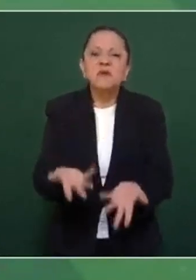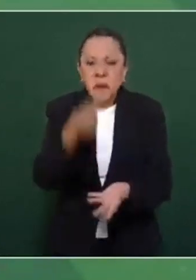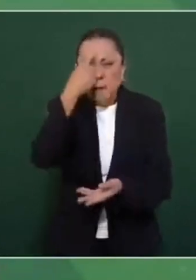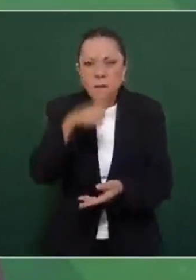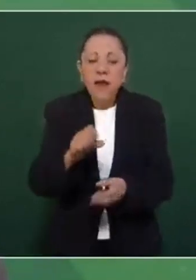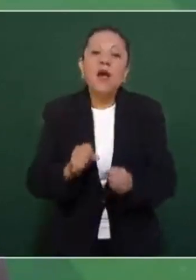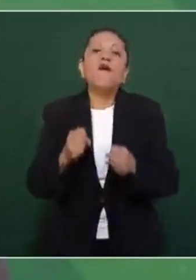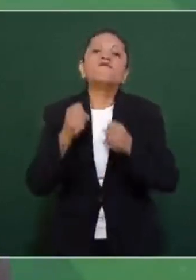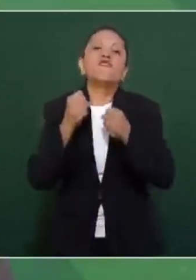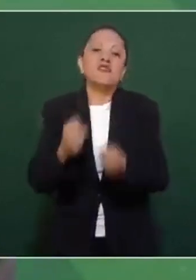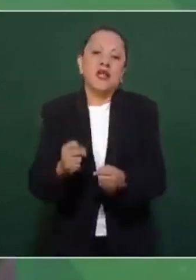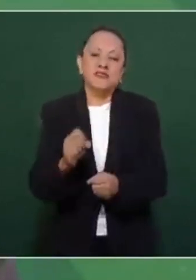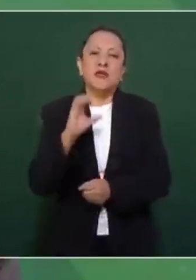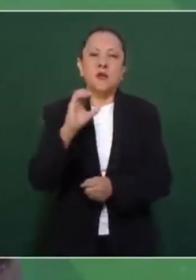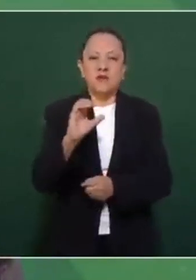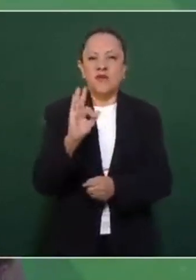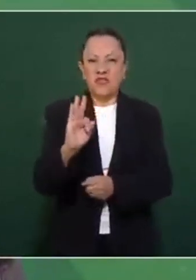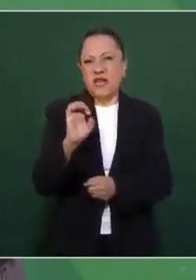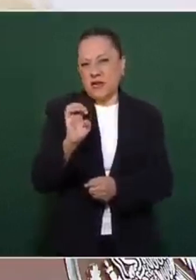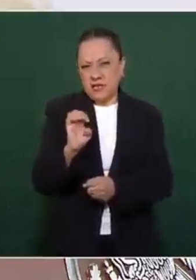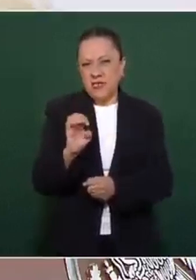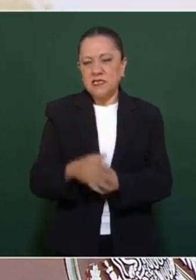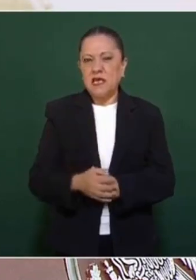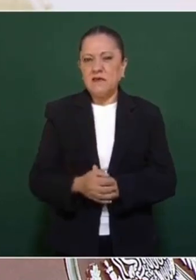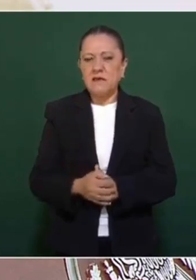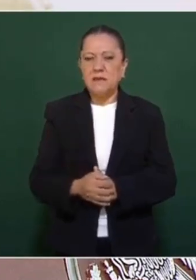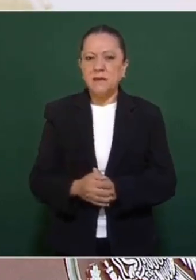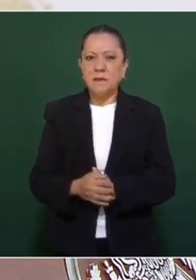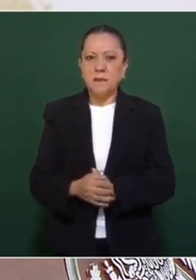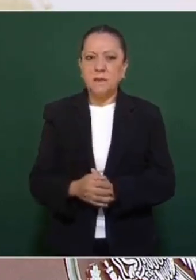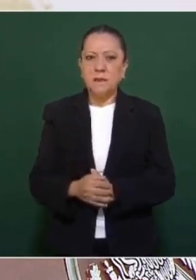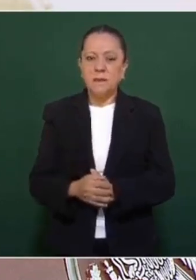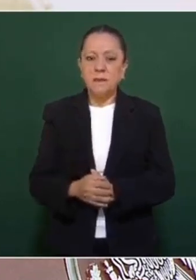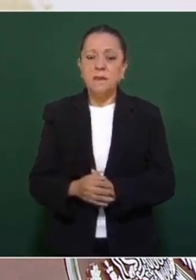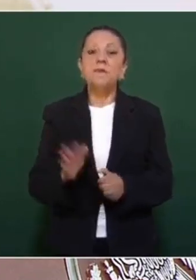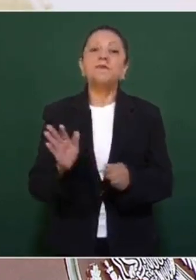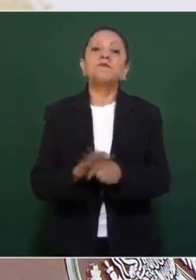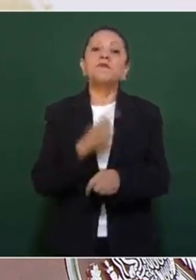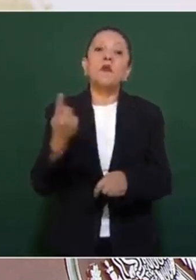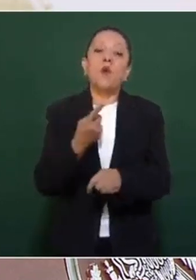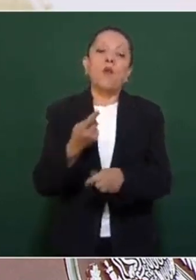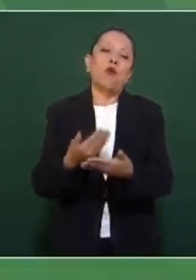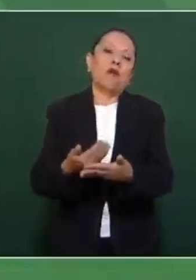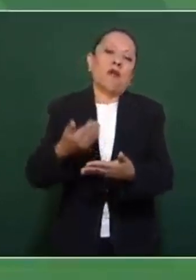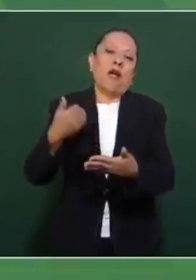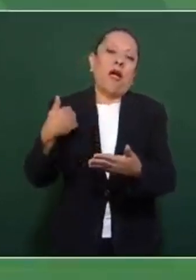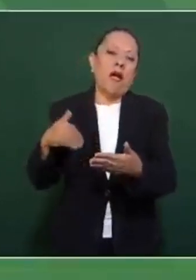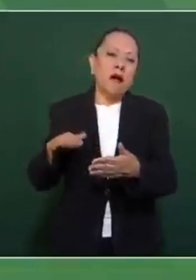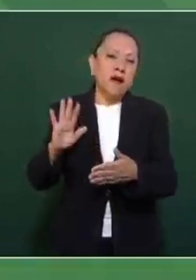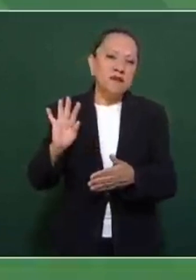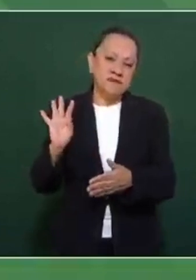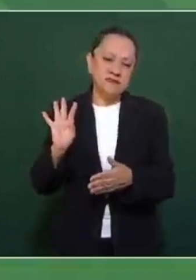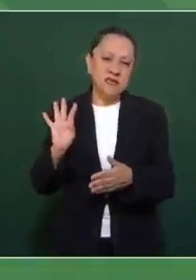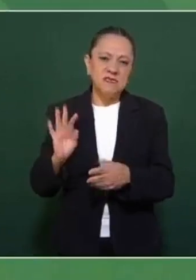a la Comisión Federal de Electricidad, porque anteriormente, durante